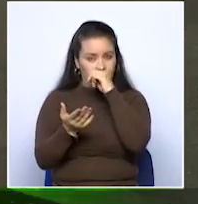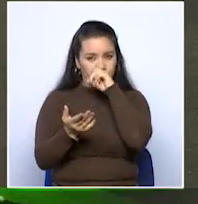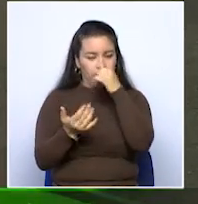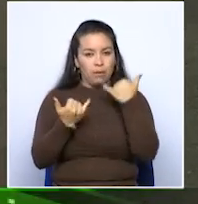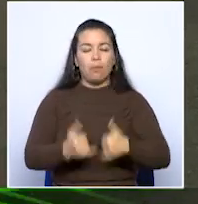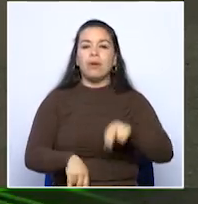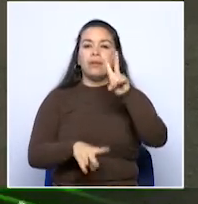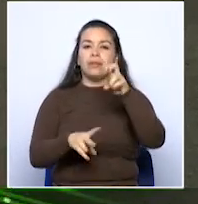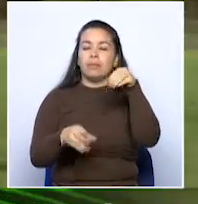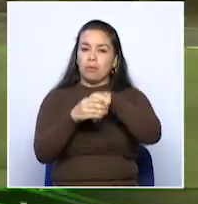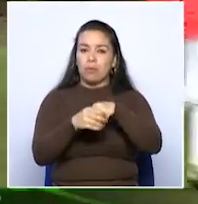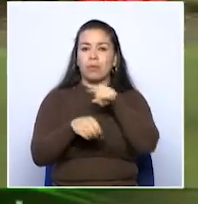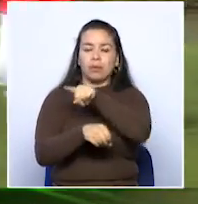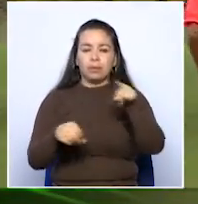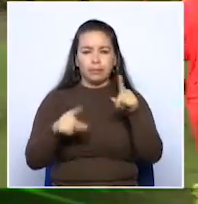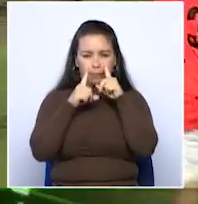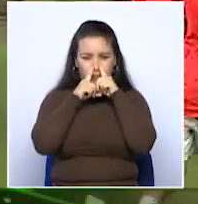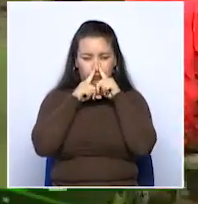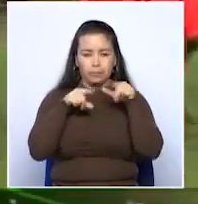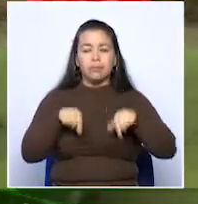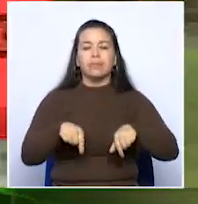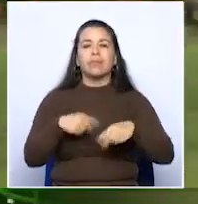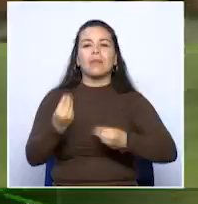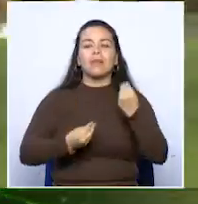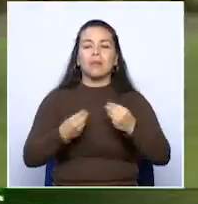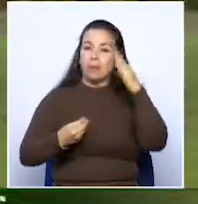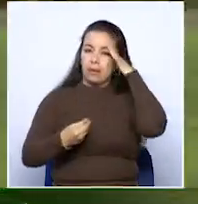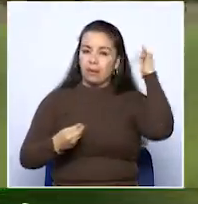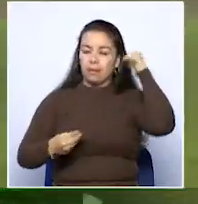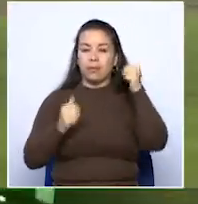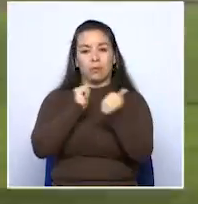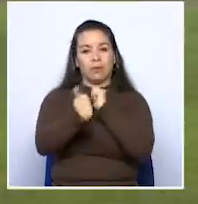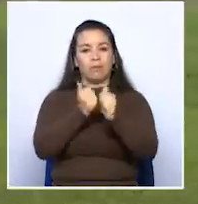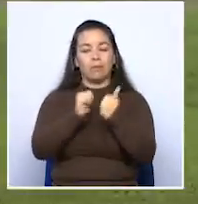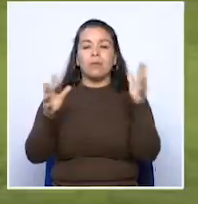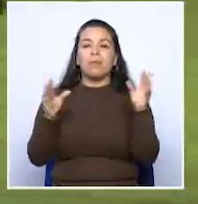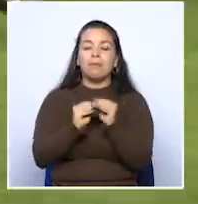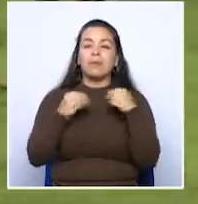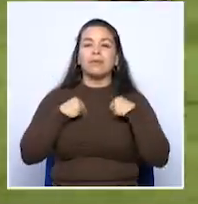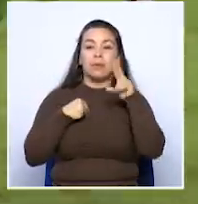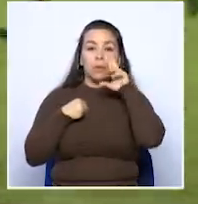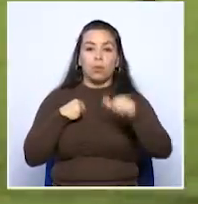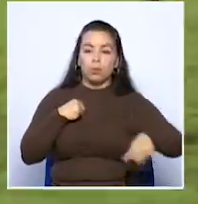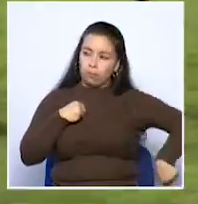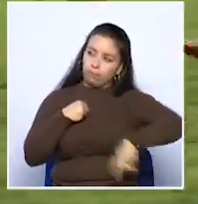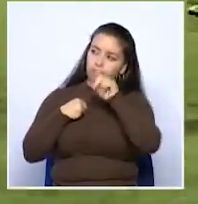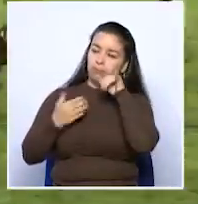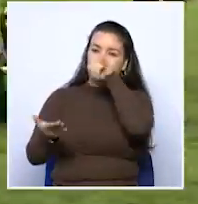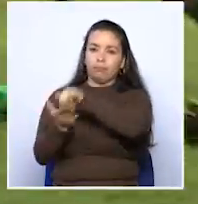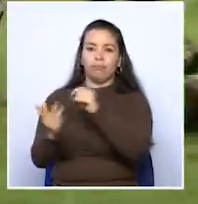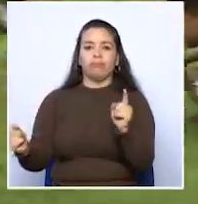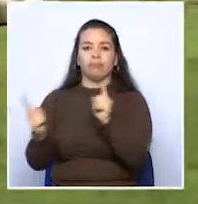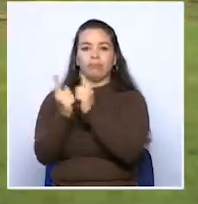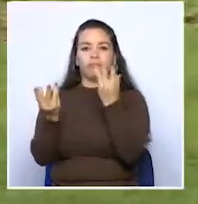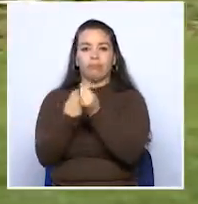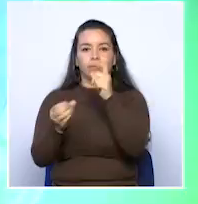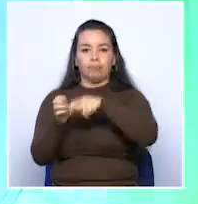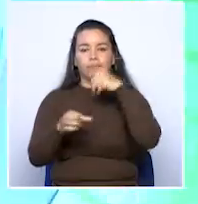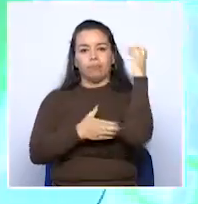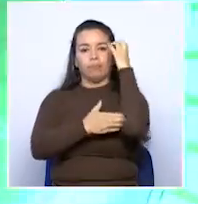esfuerzo y disciplina ha logrado resultados positivos en lo académico y en lo deportivo y en el mes de junio deberá viajar para integrarse al combinado nacional.